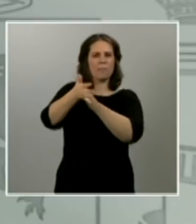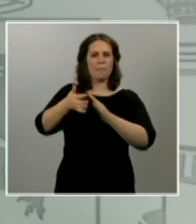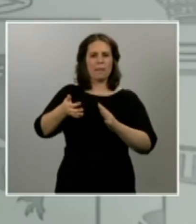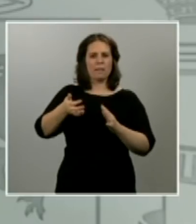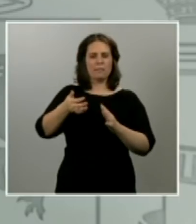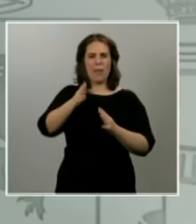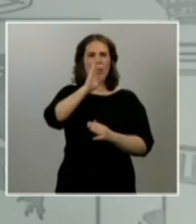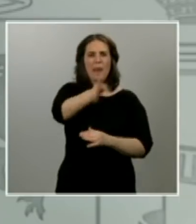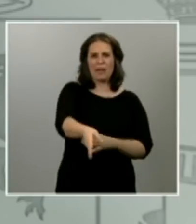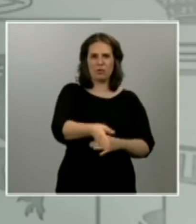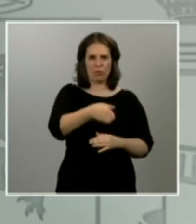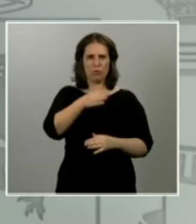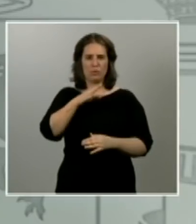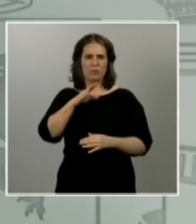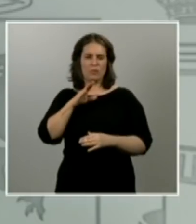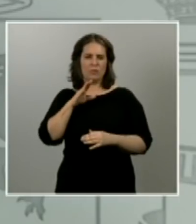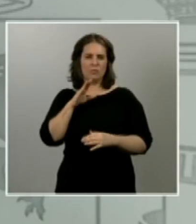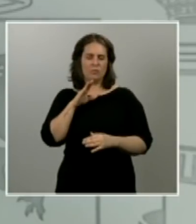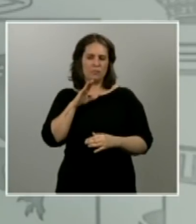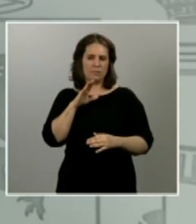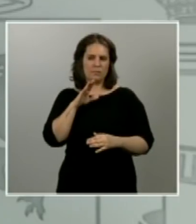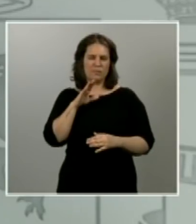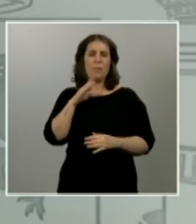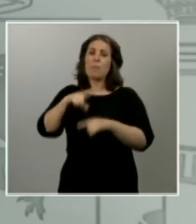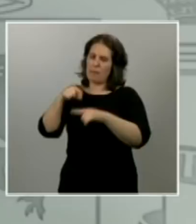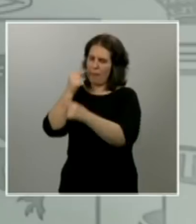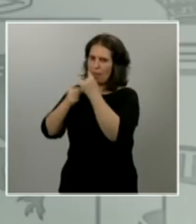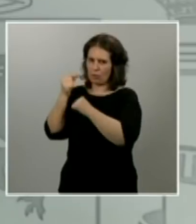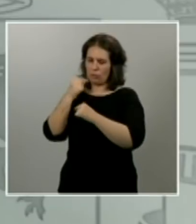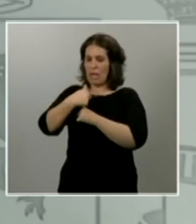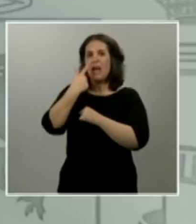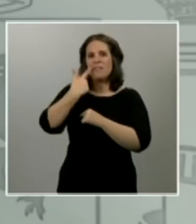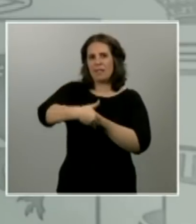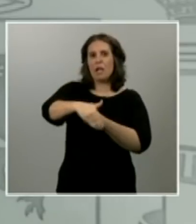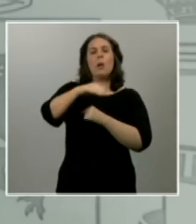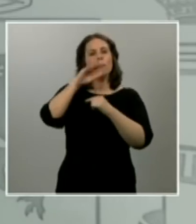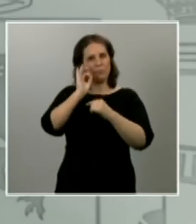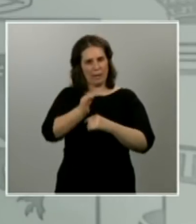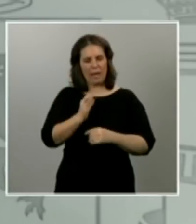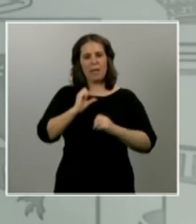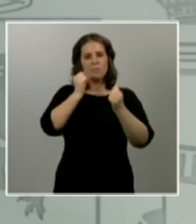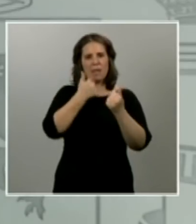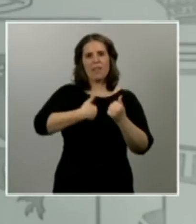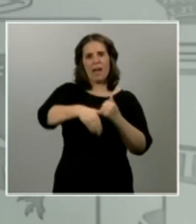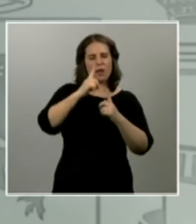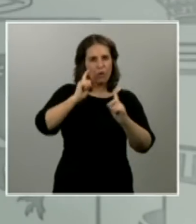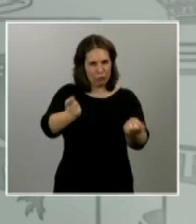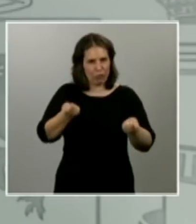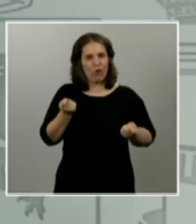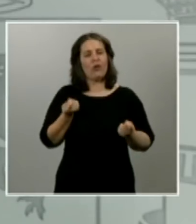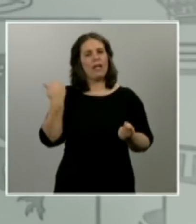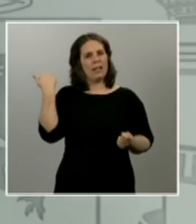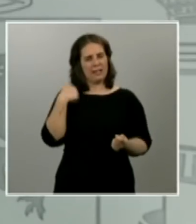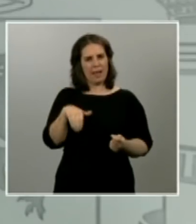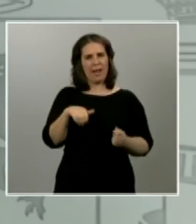evolución de los datos pero todo apunta a que efectivamente estamos empezando a ver la luz al final del túnel en cuanto al control y la derrota de la pandemia